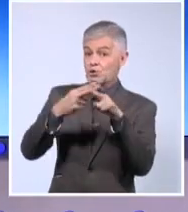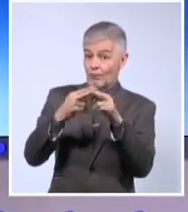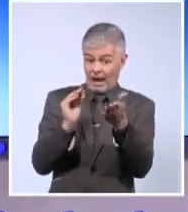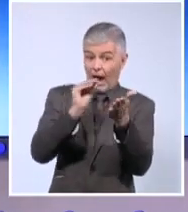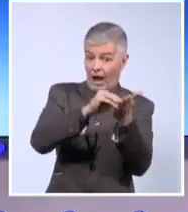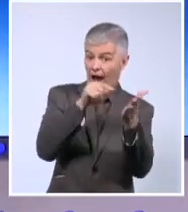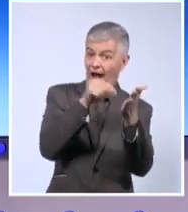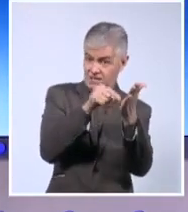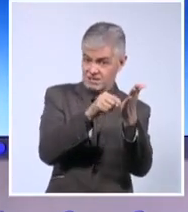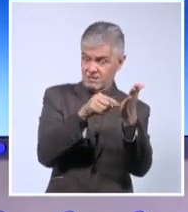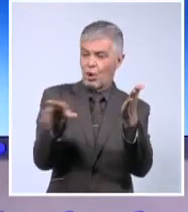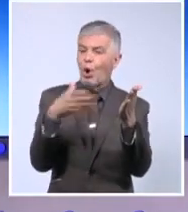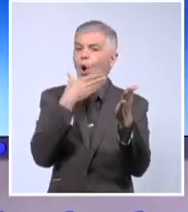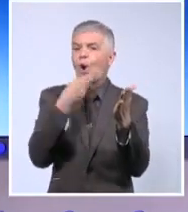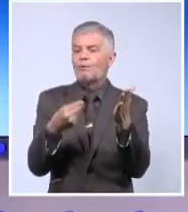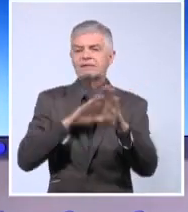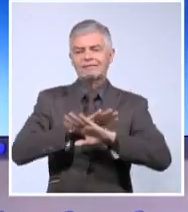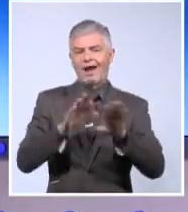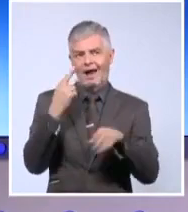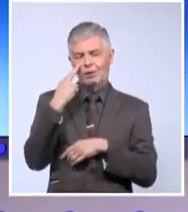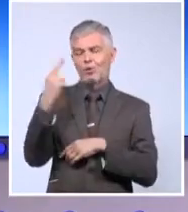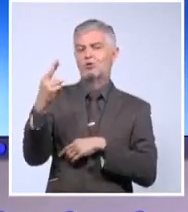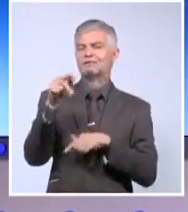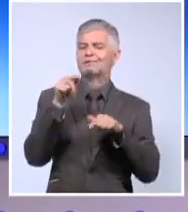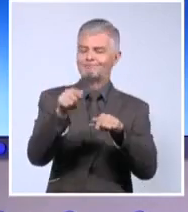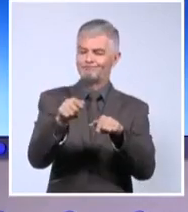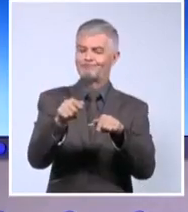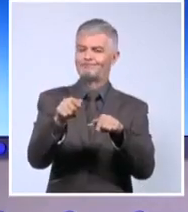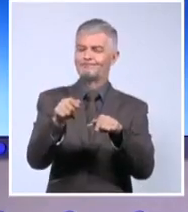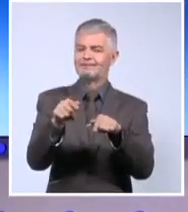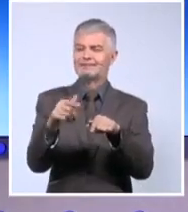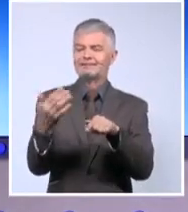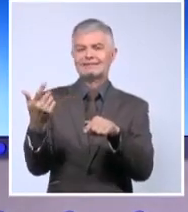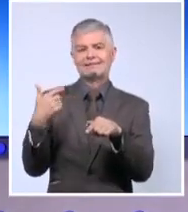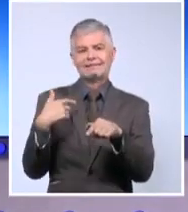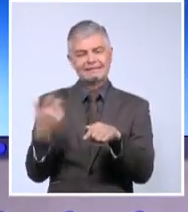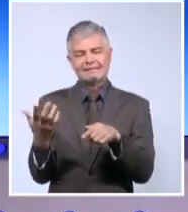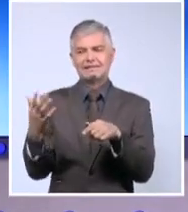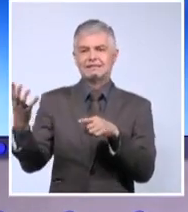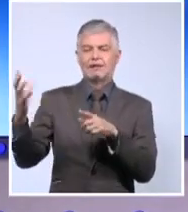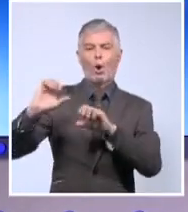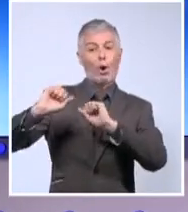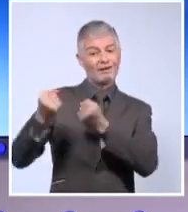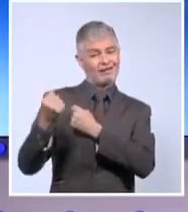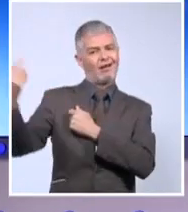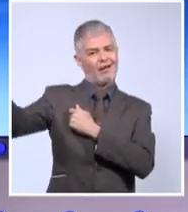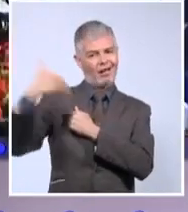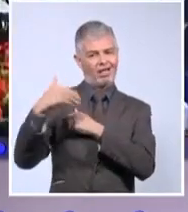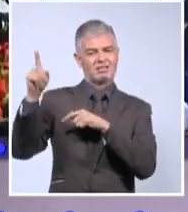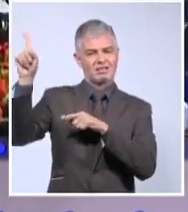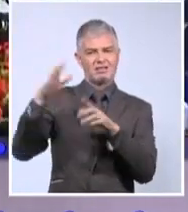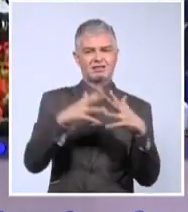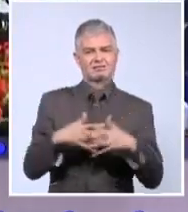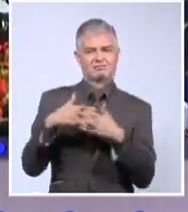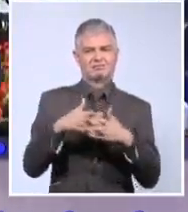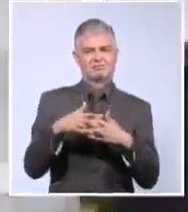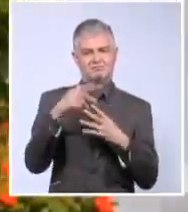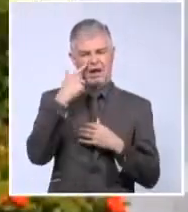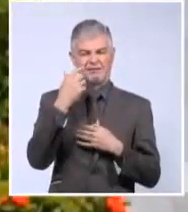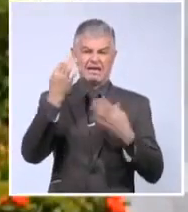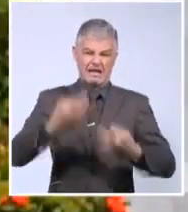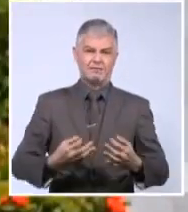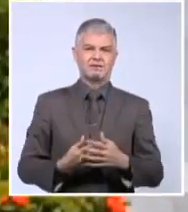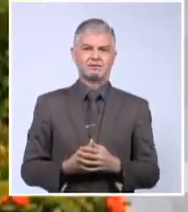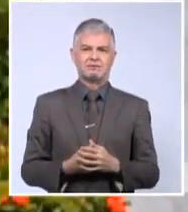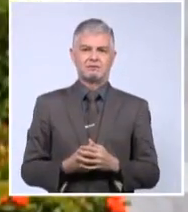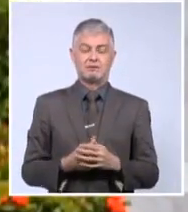que fue sometida y los hilos reales que movieron esa convocatoria? Vamos a verlo. Hoy